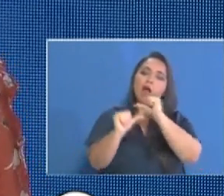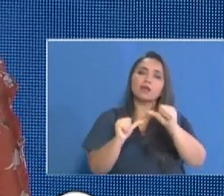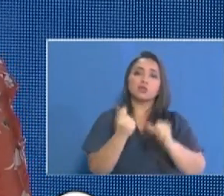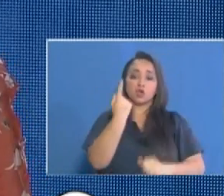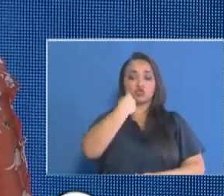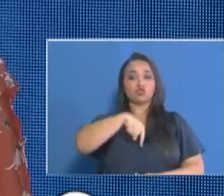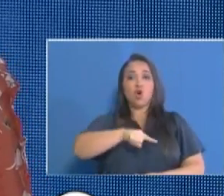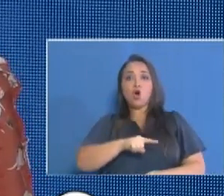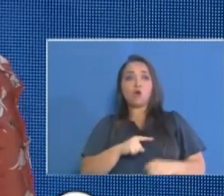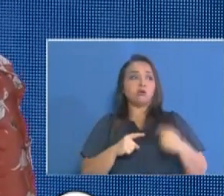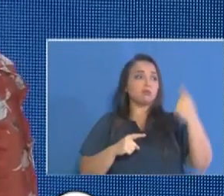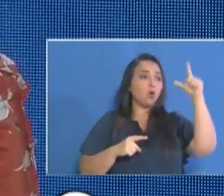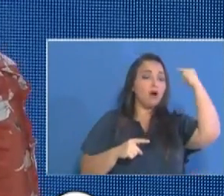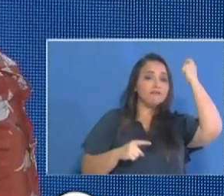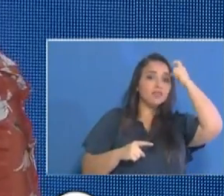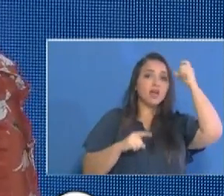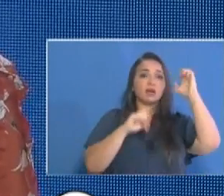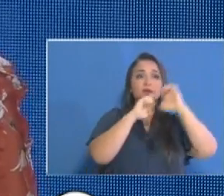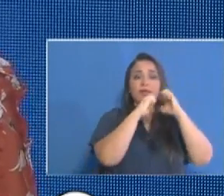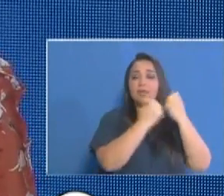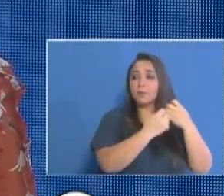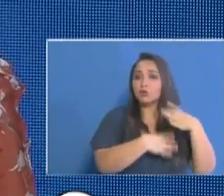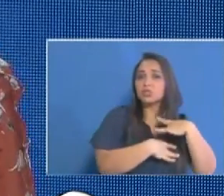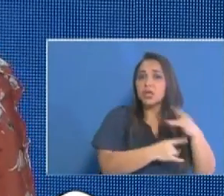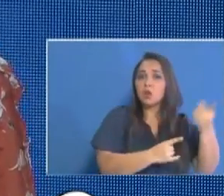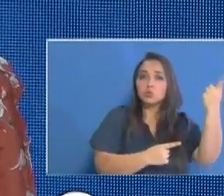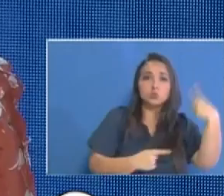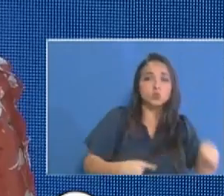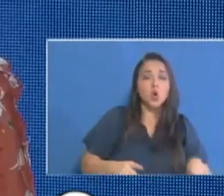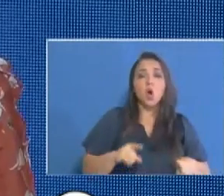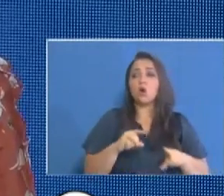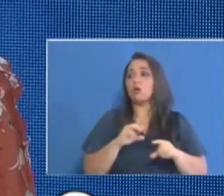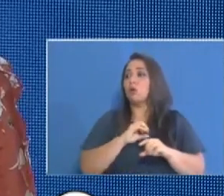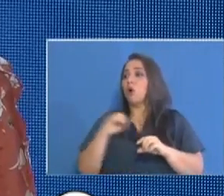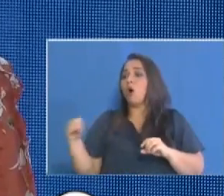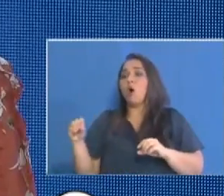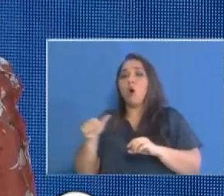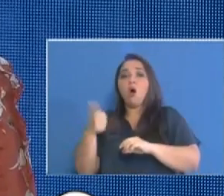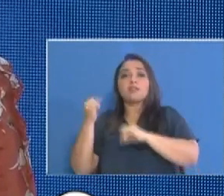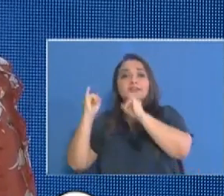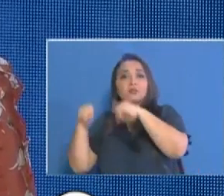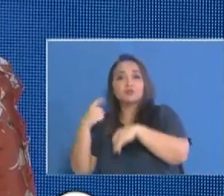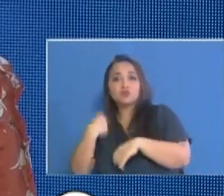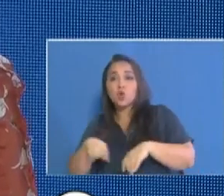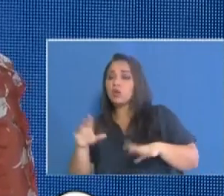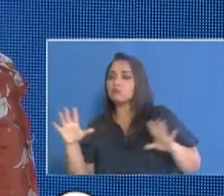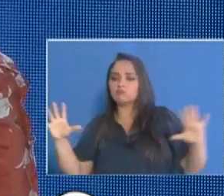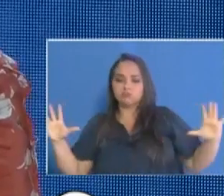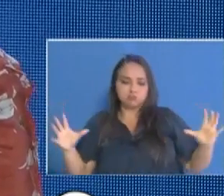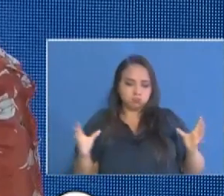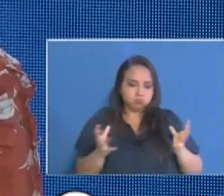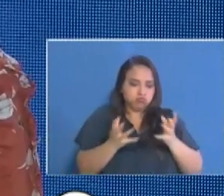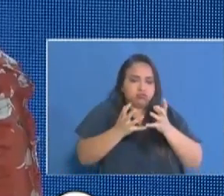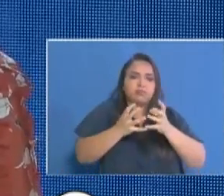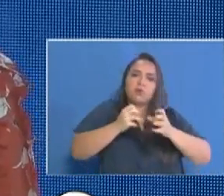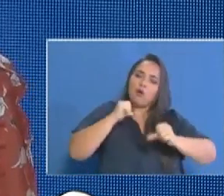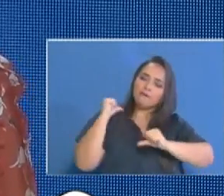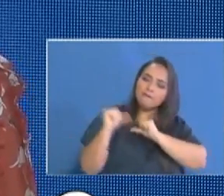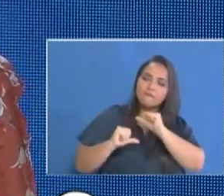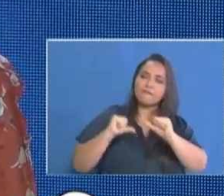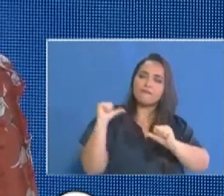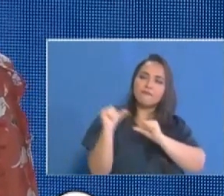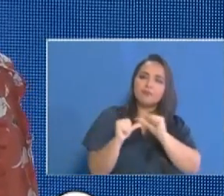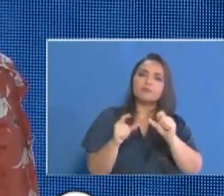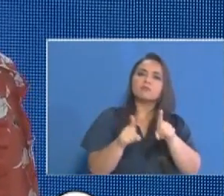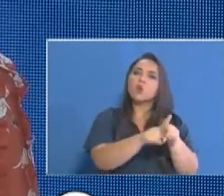sectores y el esfuerzo no solamente del equipo sanitario sino también del equipo del resto de las instituciones y de los sectores inclusive de los voluntarios